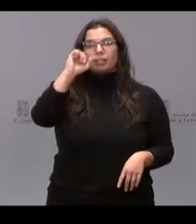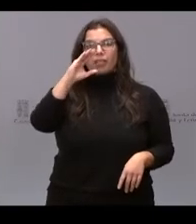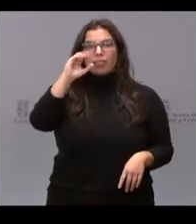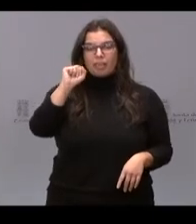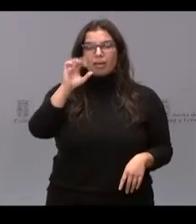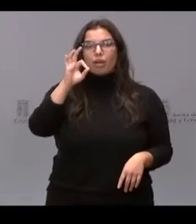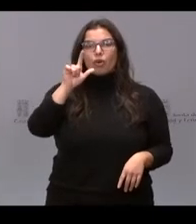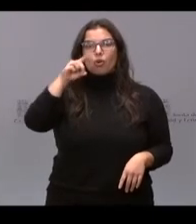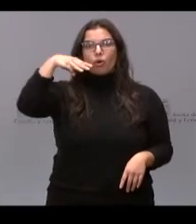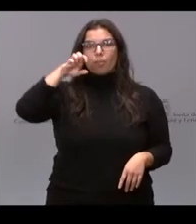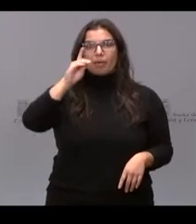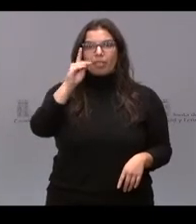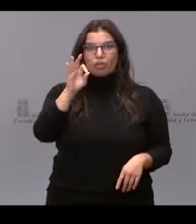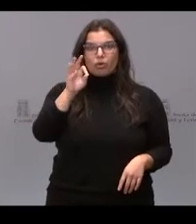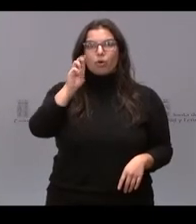Palencia.